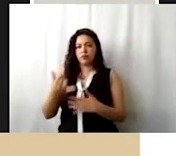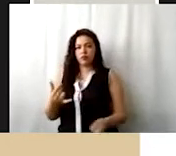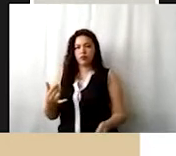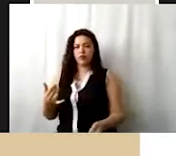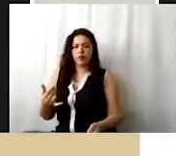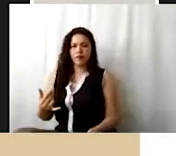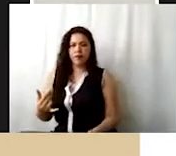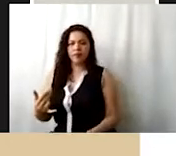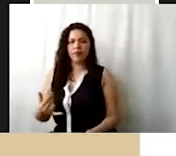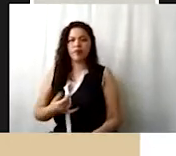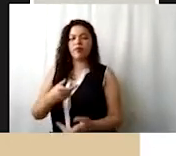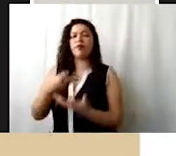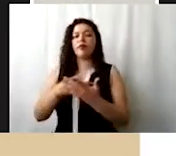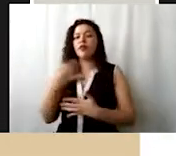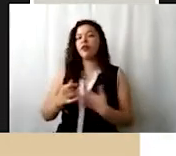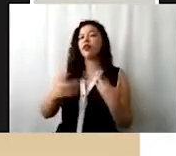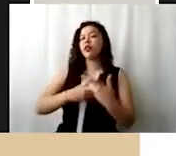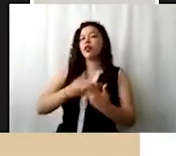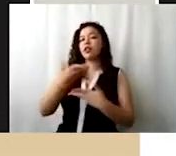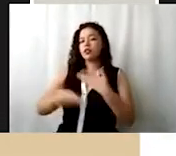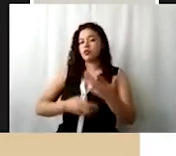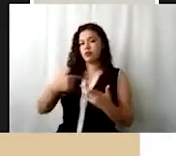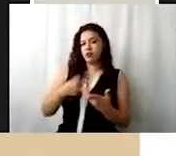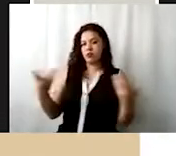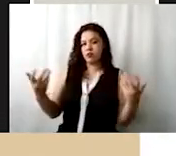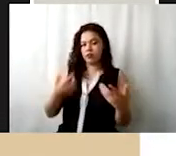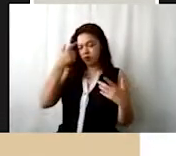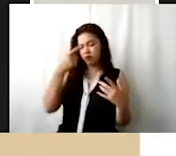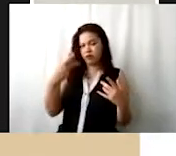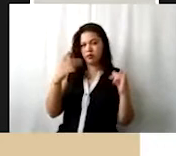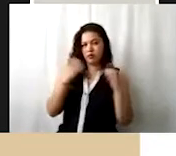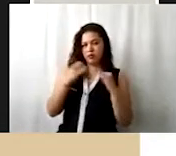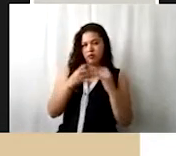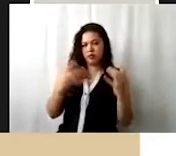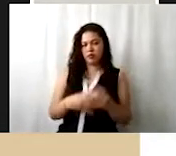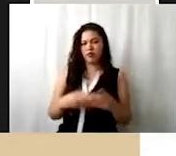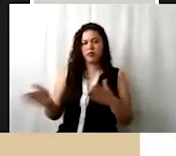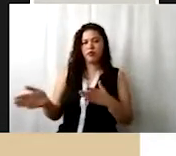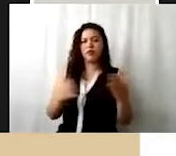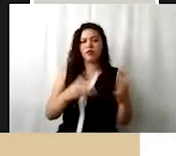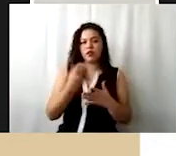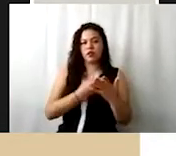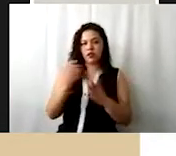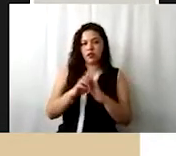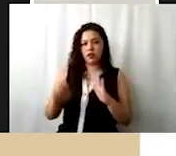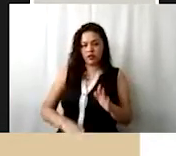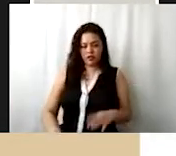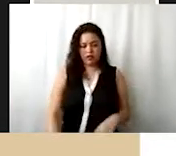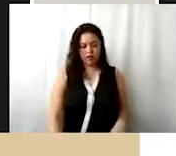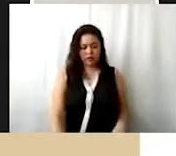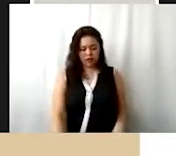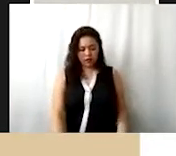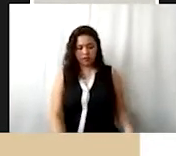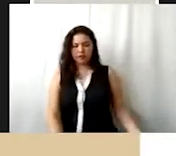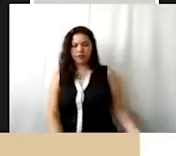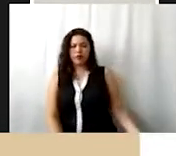van a salir los servicios que voy a ofrecer a esa institución. Vamos al siguiente ejemplo. Ajá, en este caso